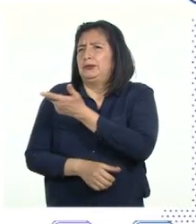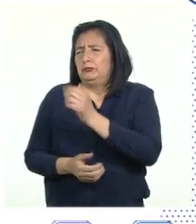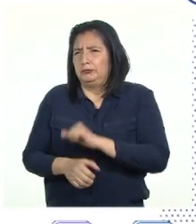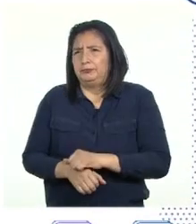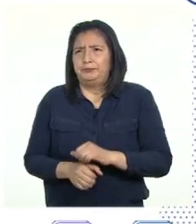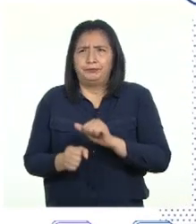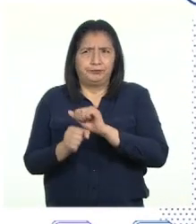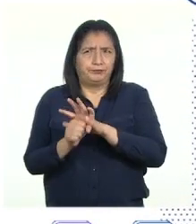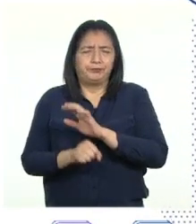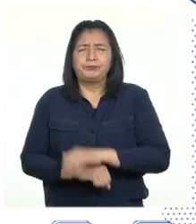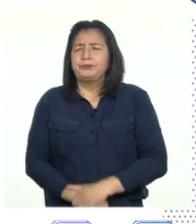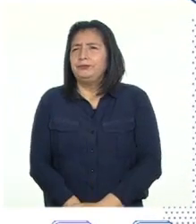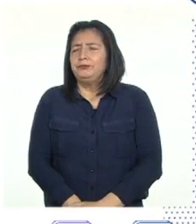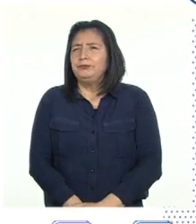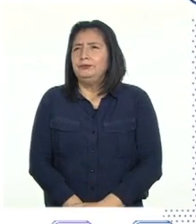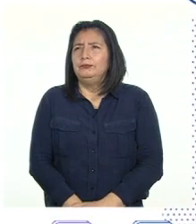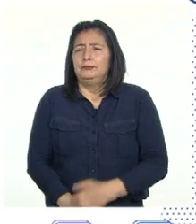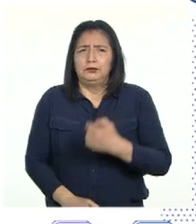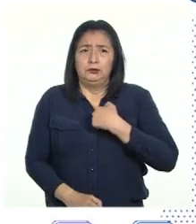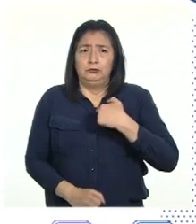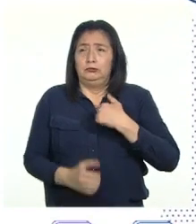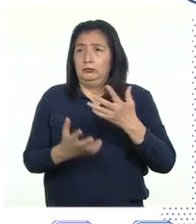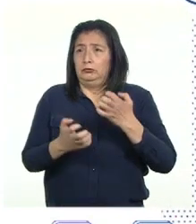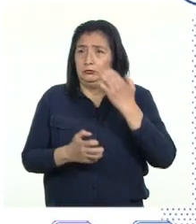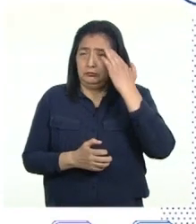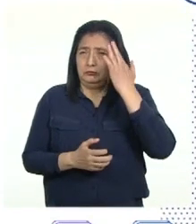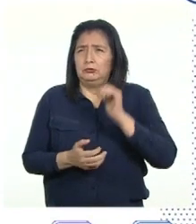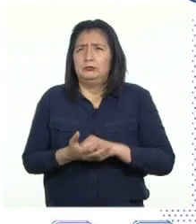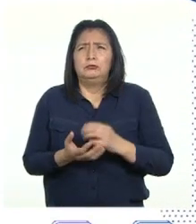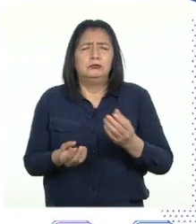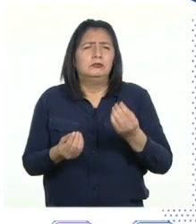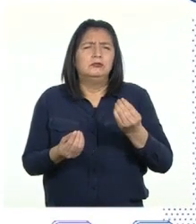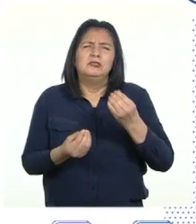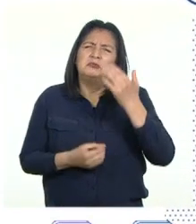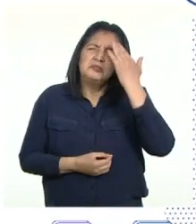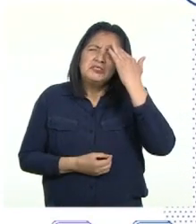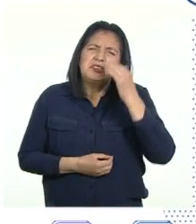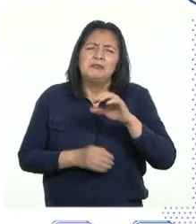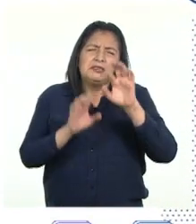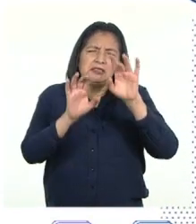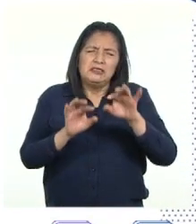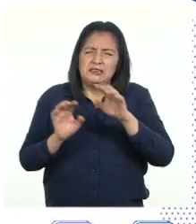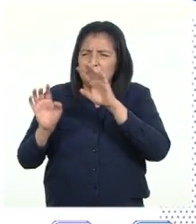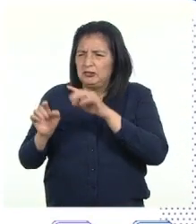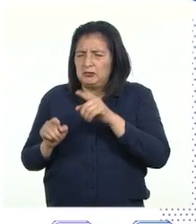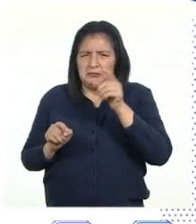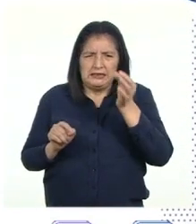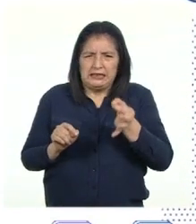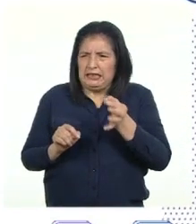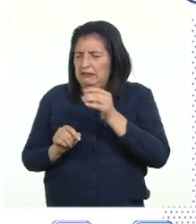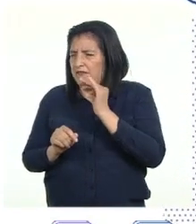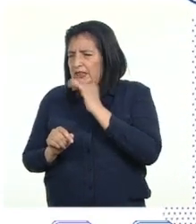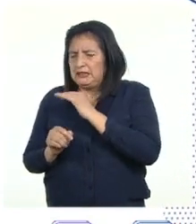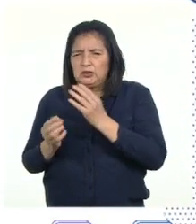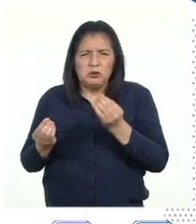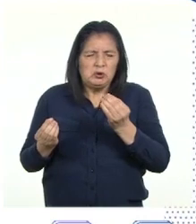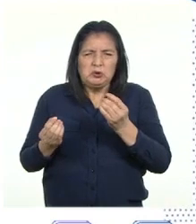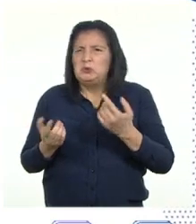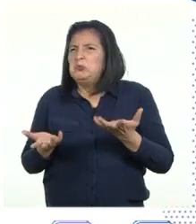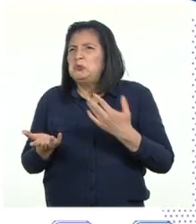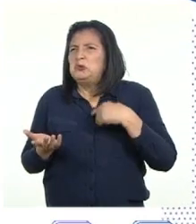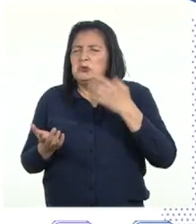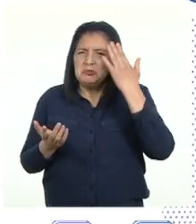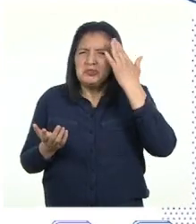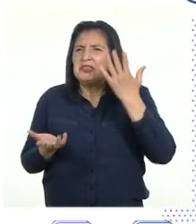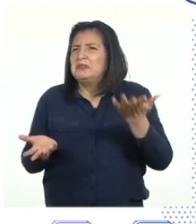y el COVID-19? Yo quiero saber, ¿cómo distinguir la información verdadera de la información falsa sobre el